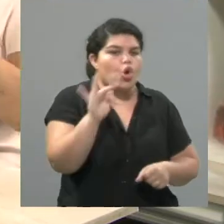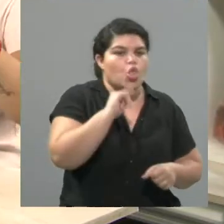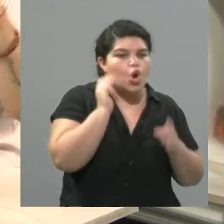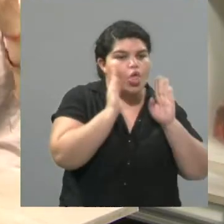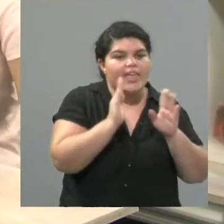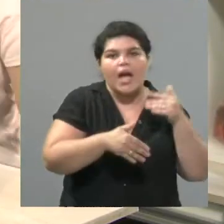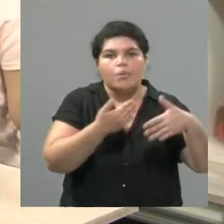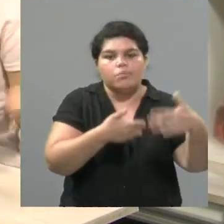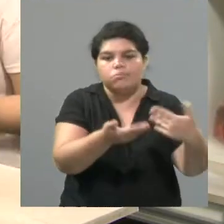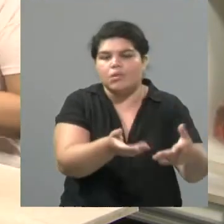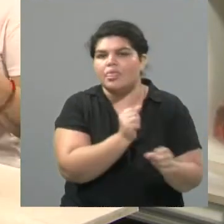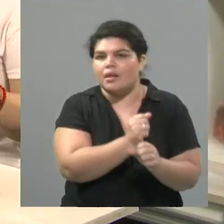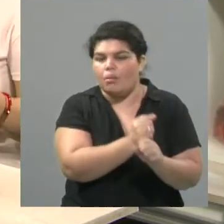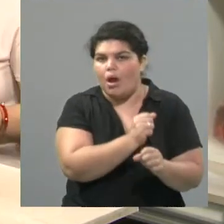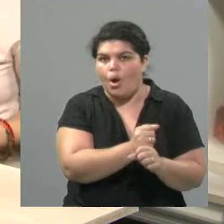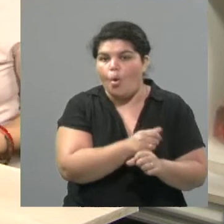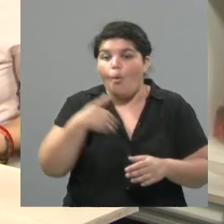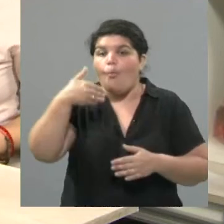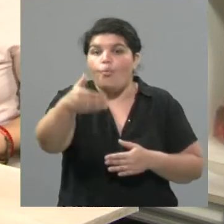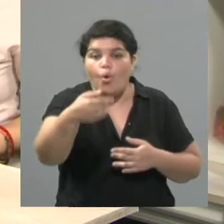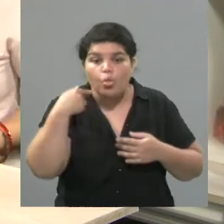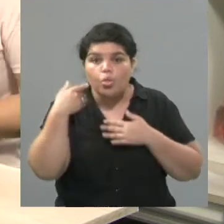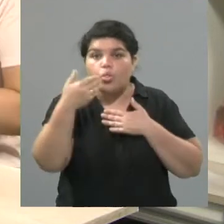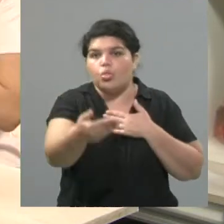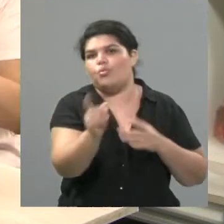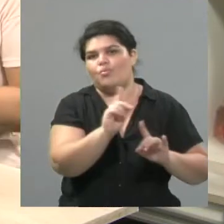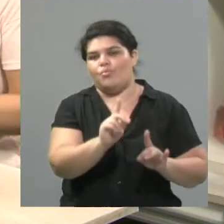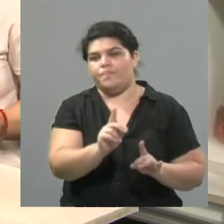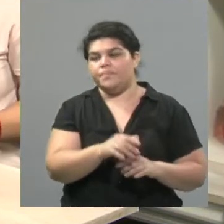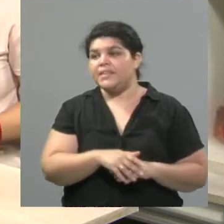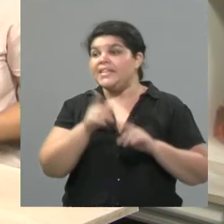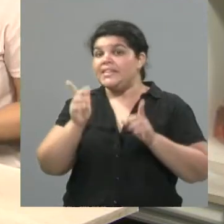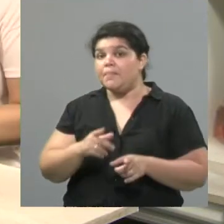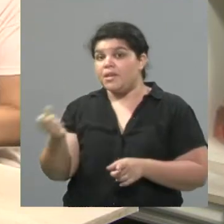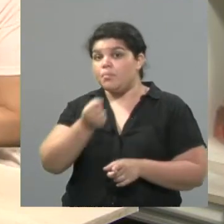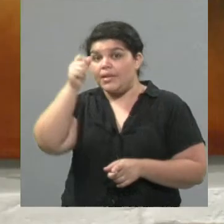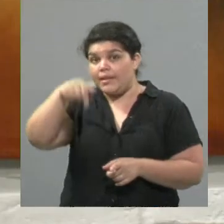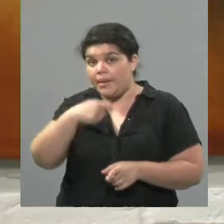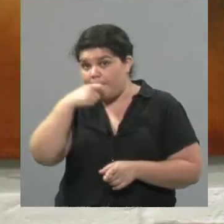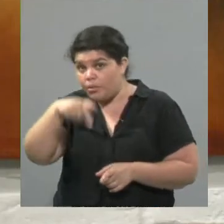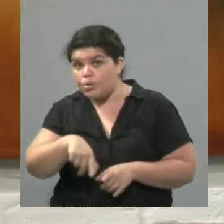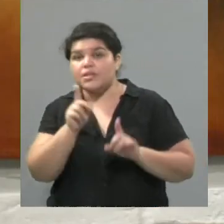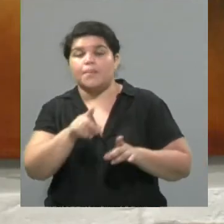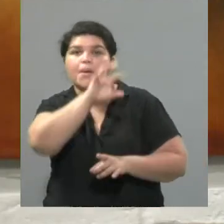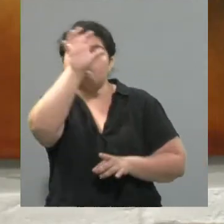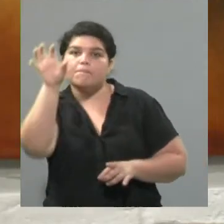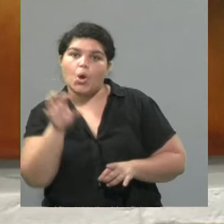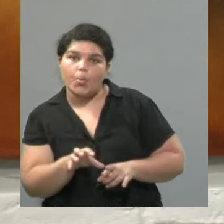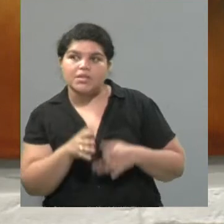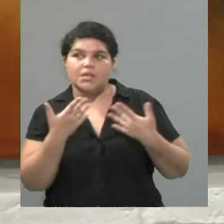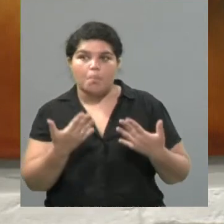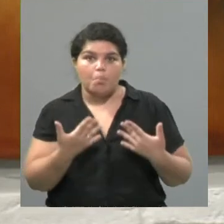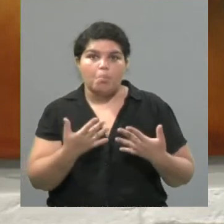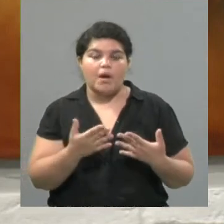también, por supuesto, de que el año que viene estén presentes acá en la provincia. ¿Por qué no girar también en el país? No, tal cual, aparte con lo que cuesta, ¿no?